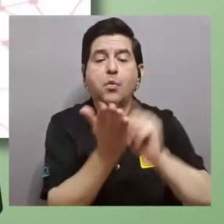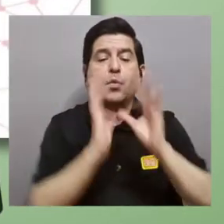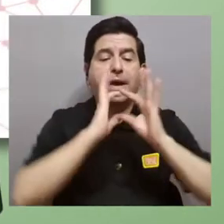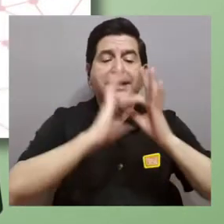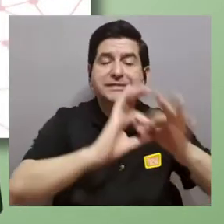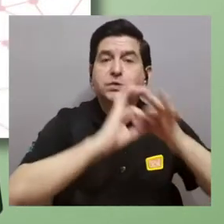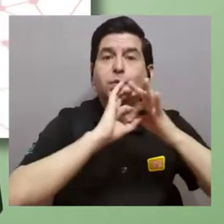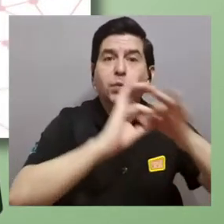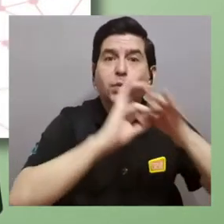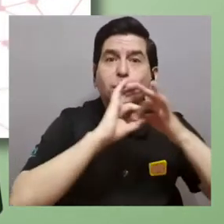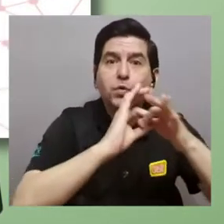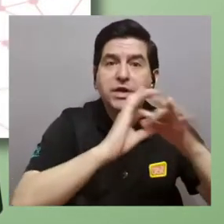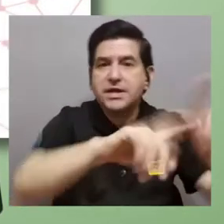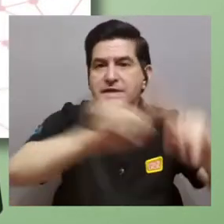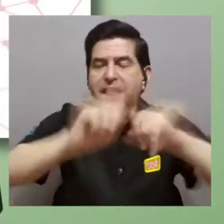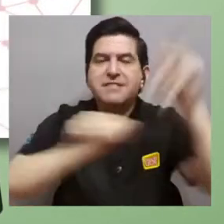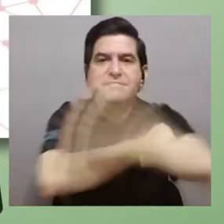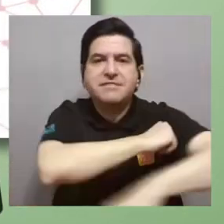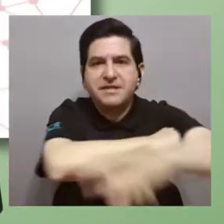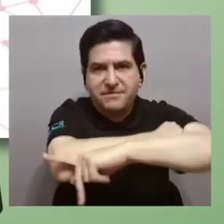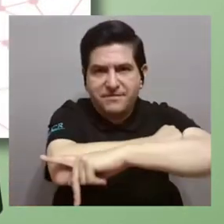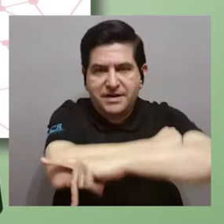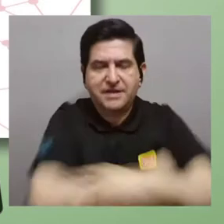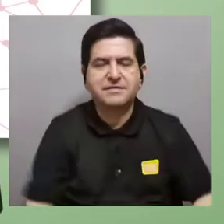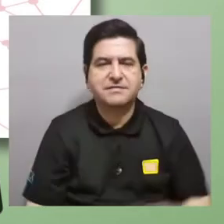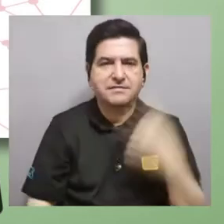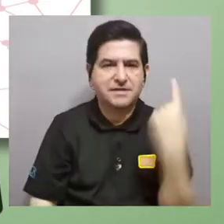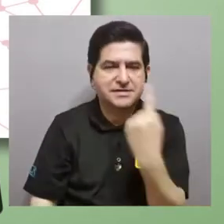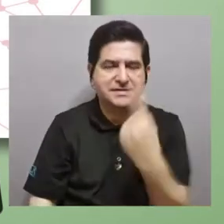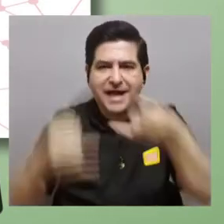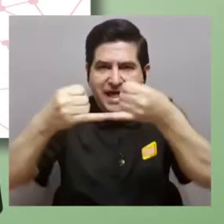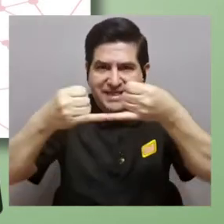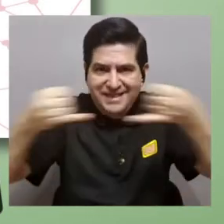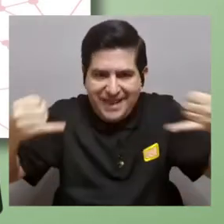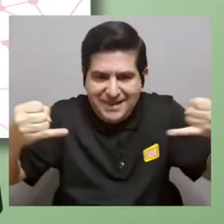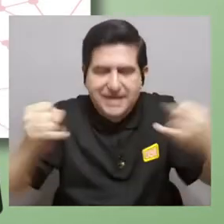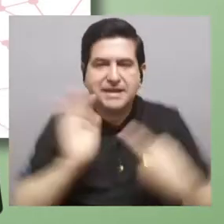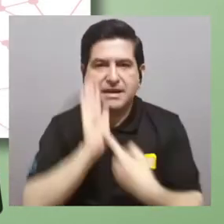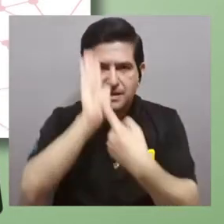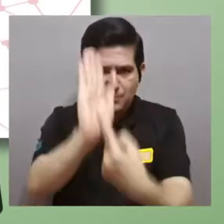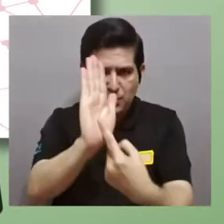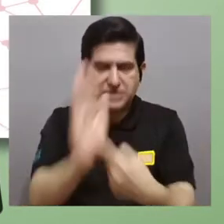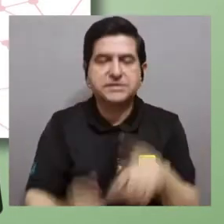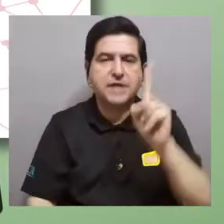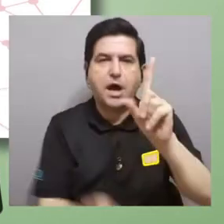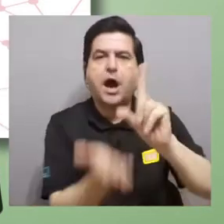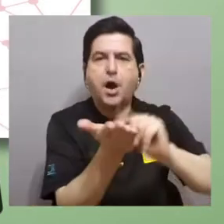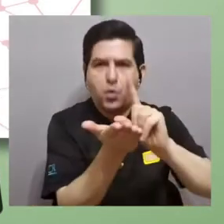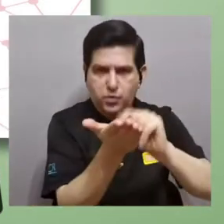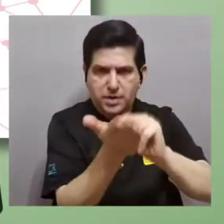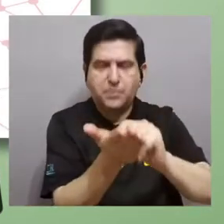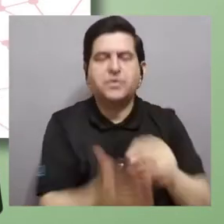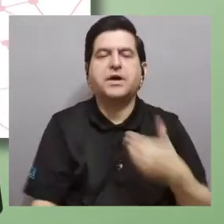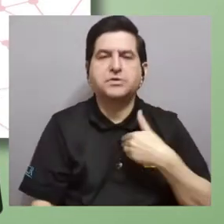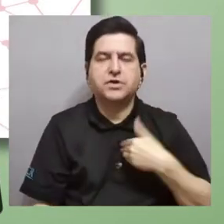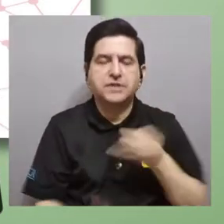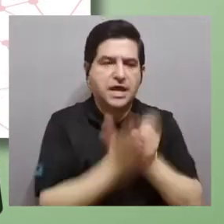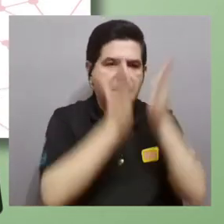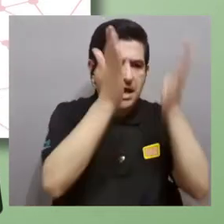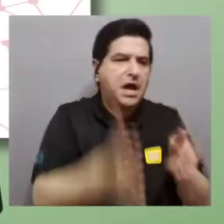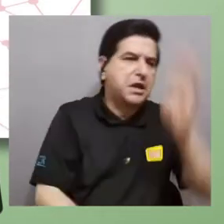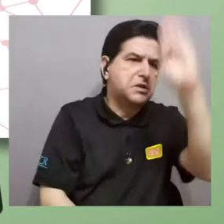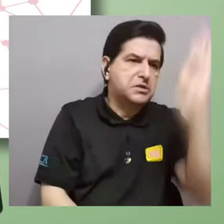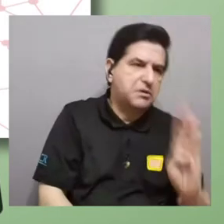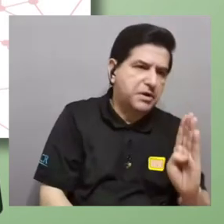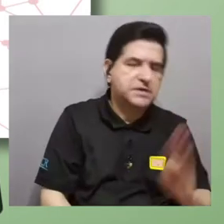publicaciones conjuntas entre distintos países. Cada una de las líneas muestra, por ejemplo, una publicación entre